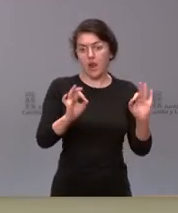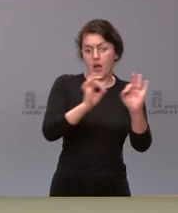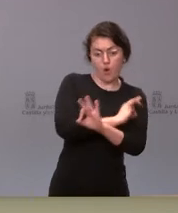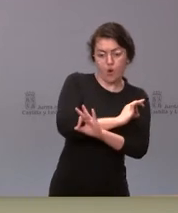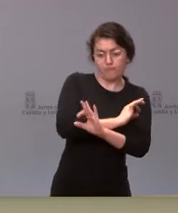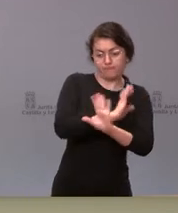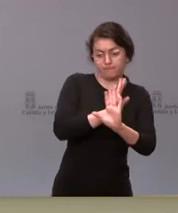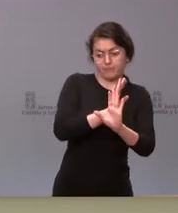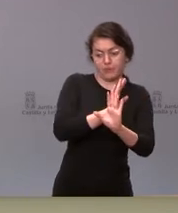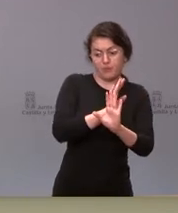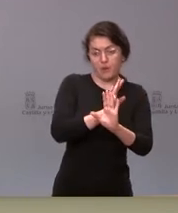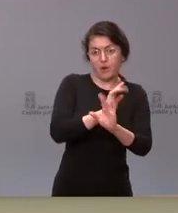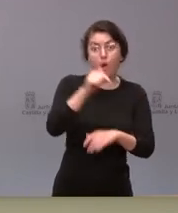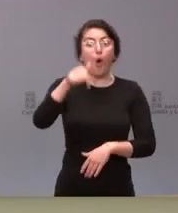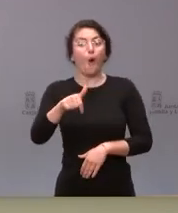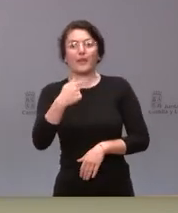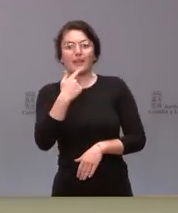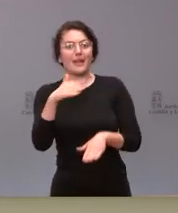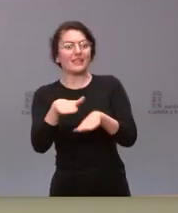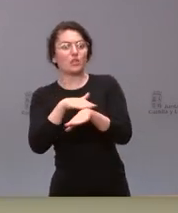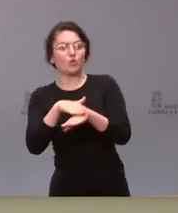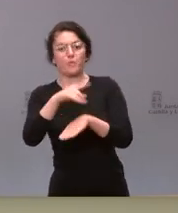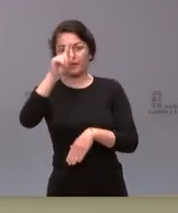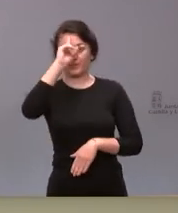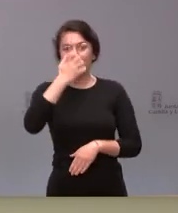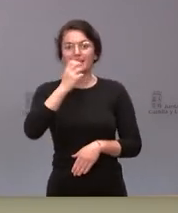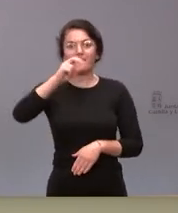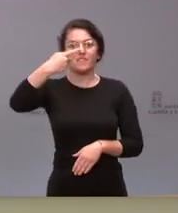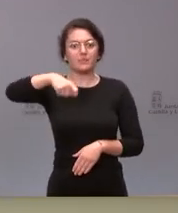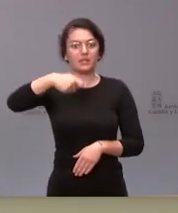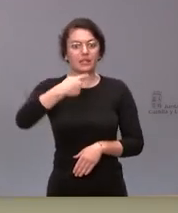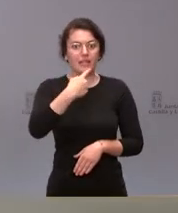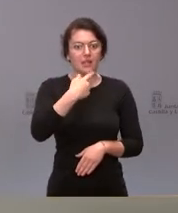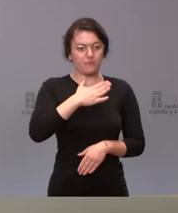hoy se pidan disculpas y no sé si el vicepresidente asume en primera persona estas disculpas